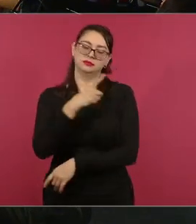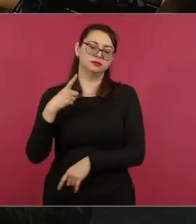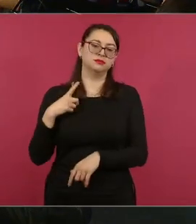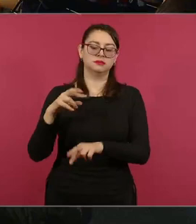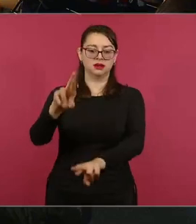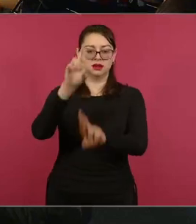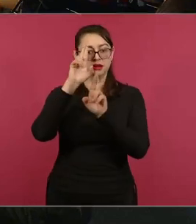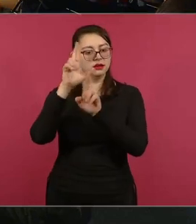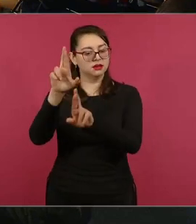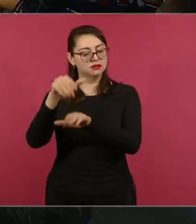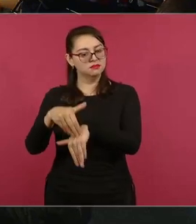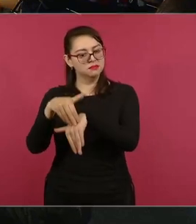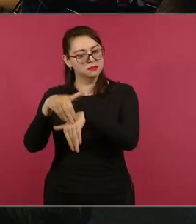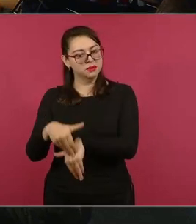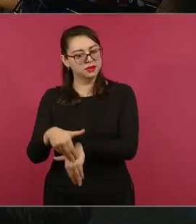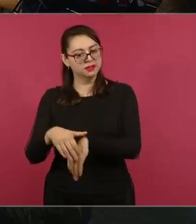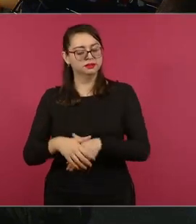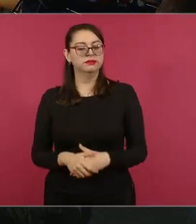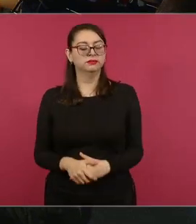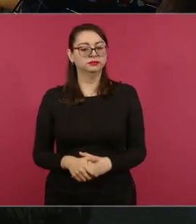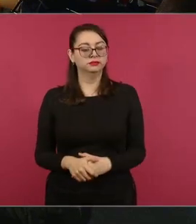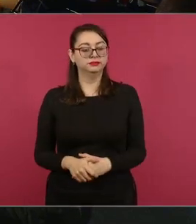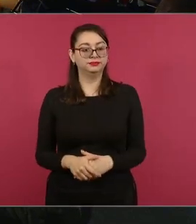que no puede